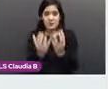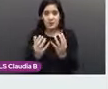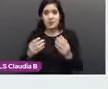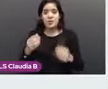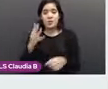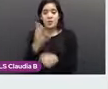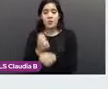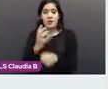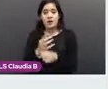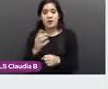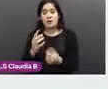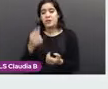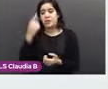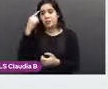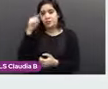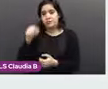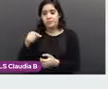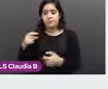¿Siguiente?